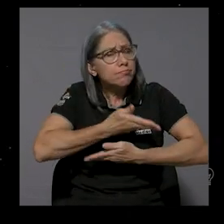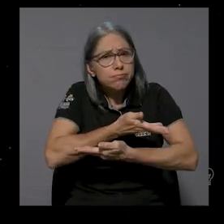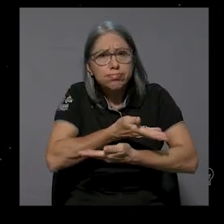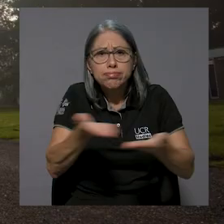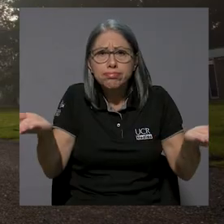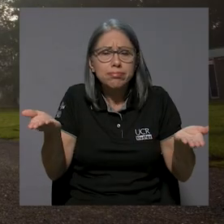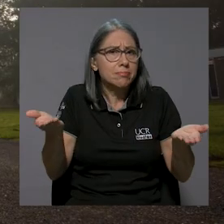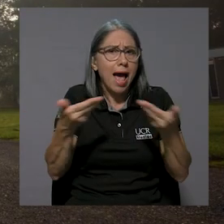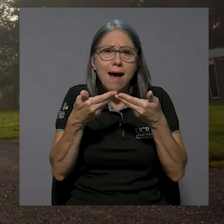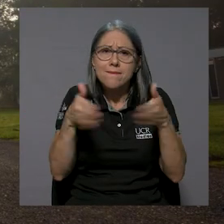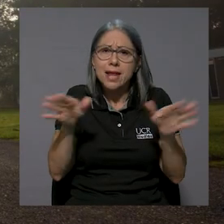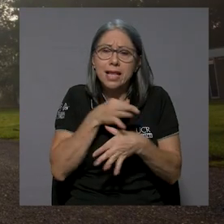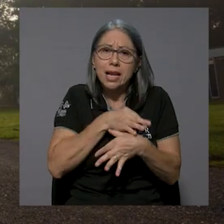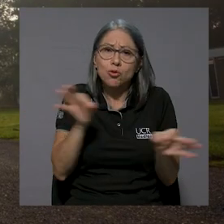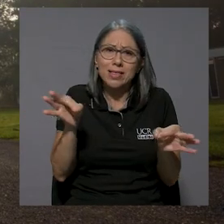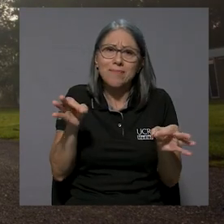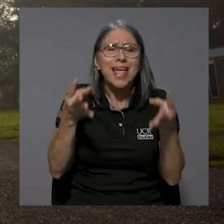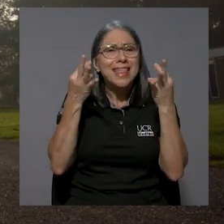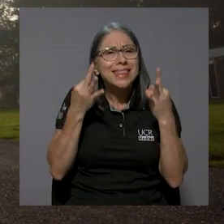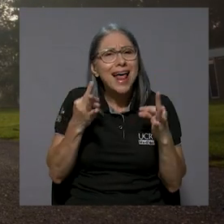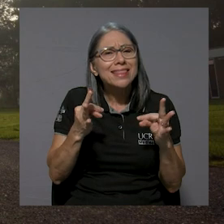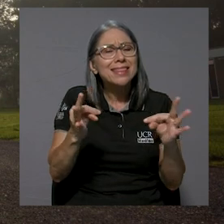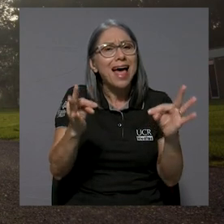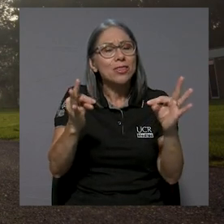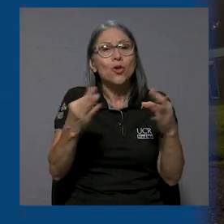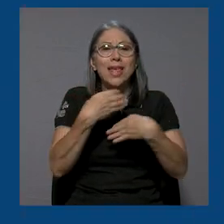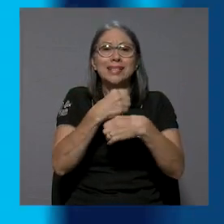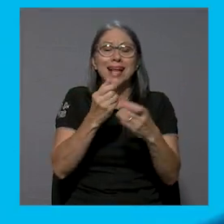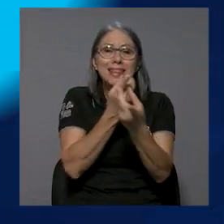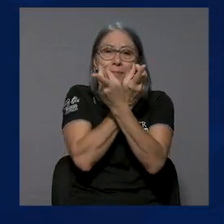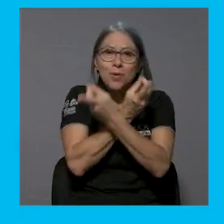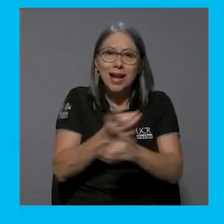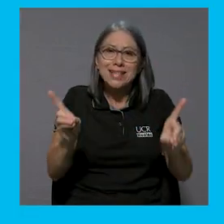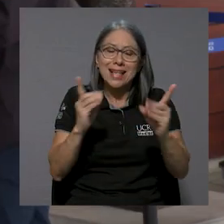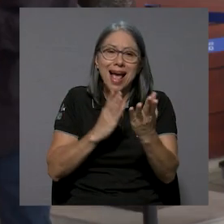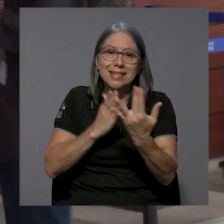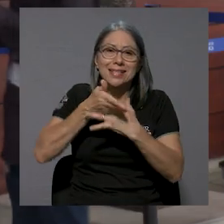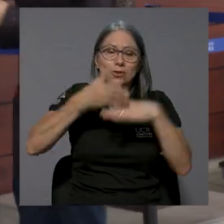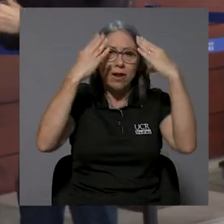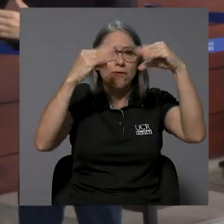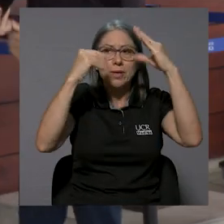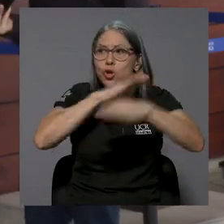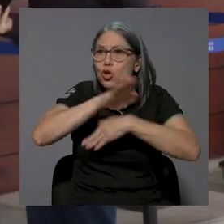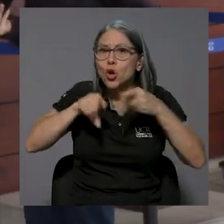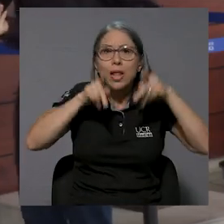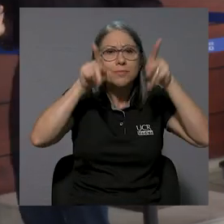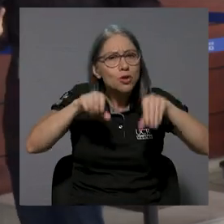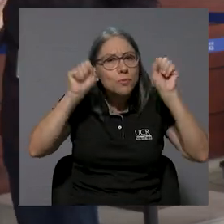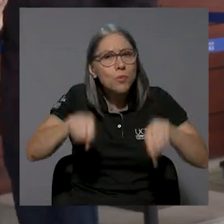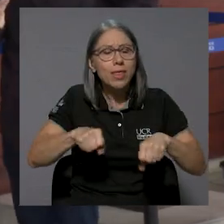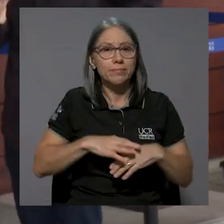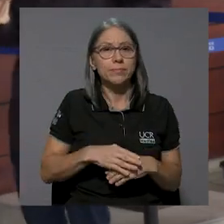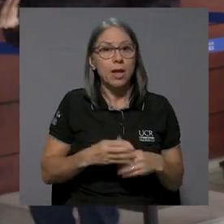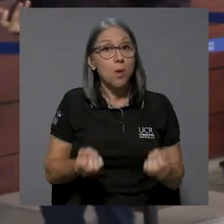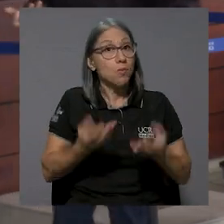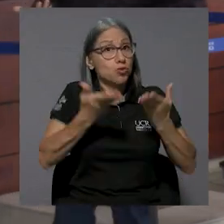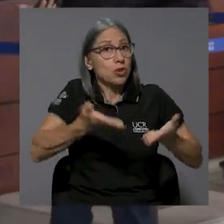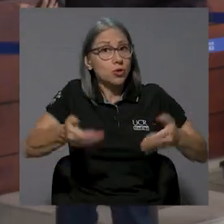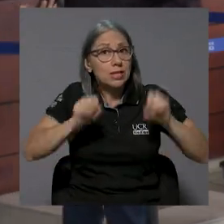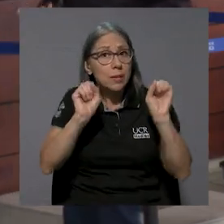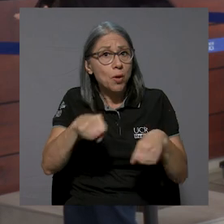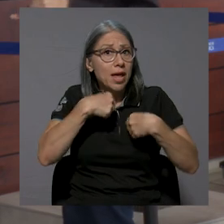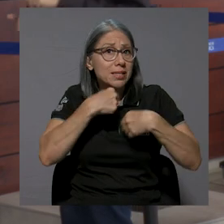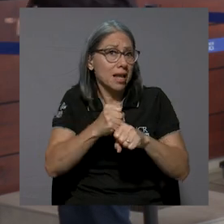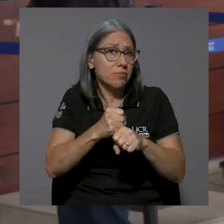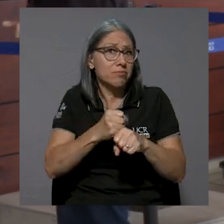abierta y gratuita. Es un intento por democratizar el acceso a la información. Hay muchas cosas que se pueden hacer como país con la realidad